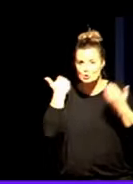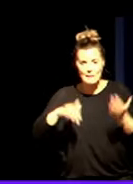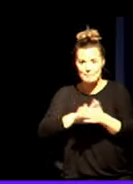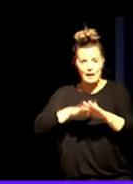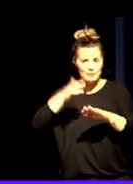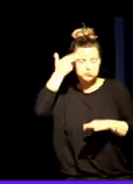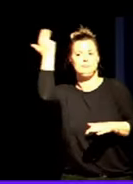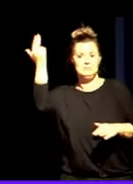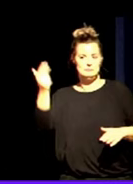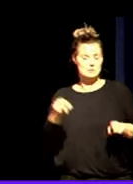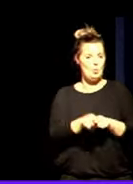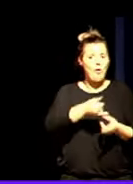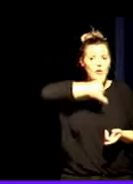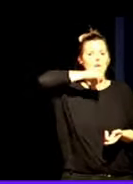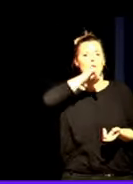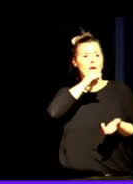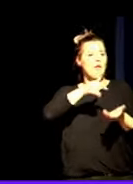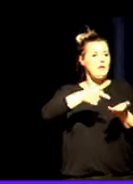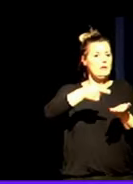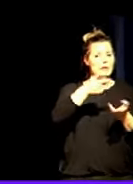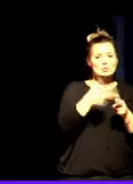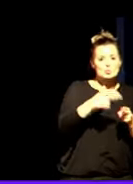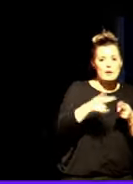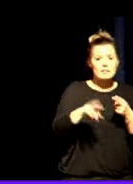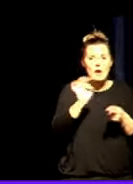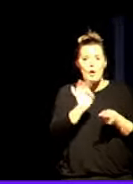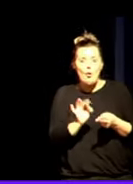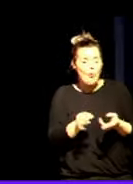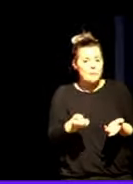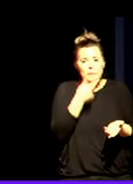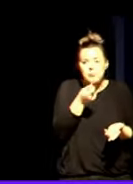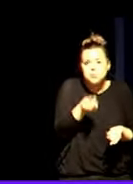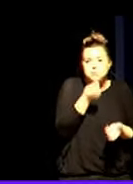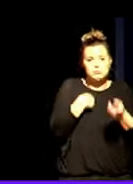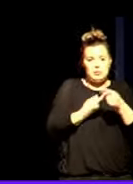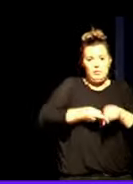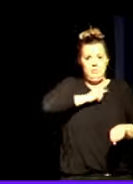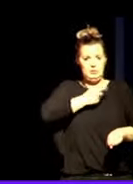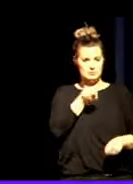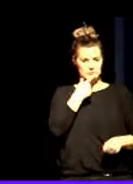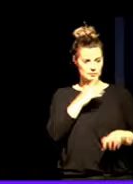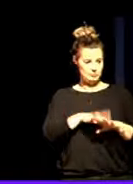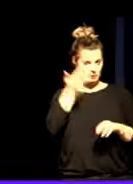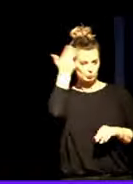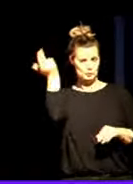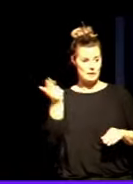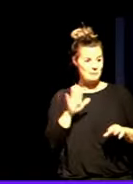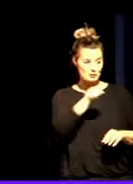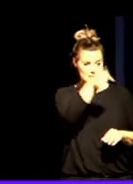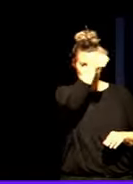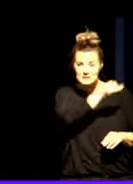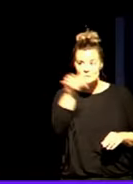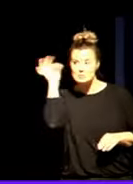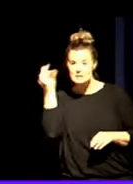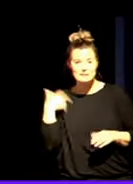intoxicación etílica del consumo de una sustancia de un desencadenante de algo que pasó pero esa persona ese chico esa chica llevaba mucho tiempo